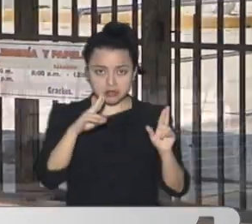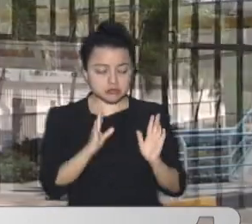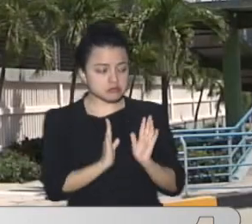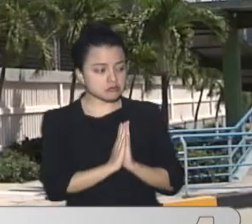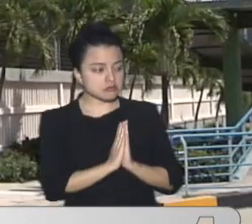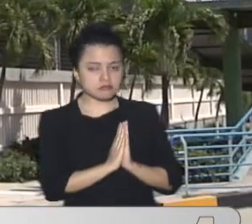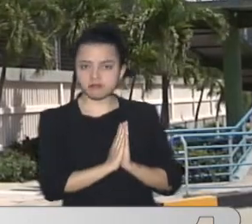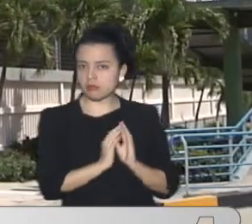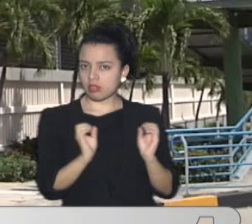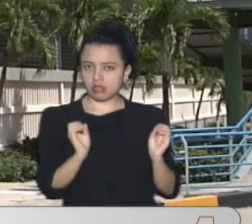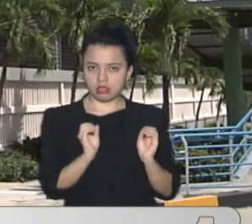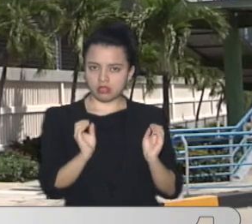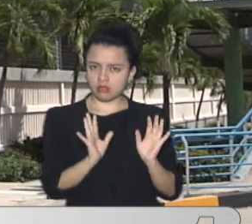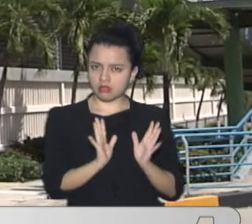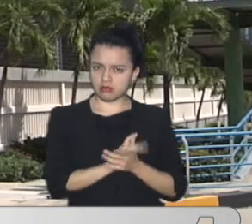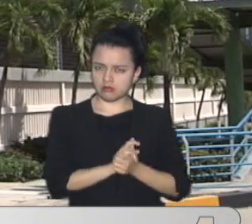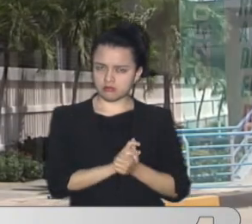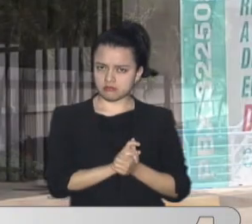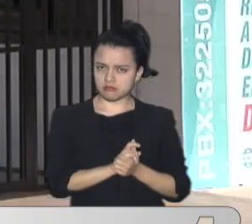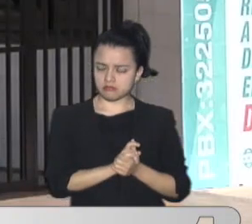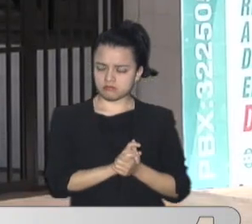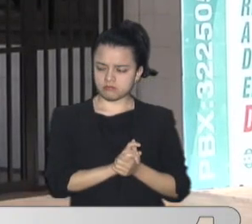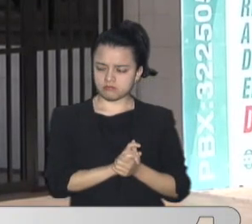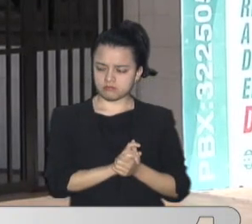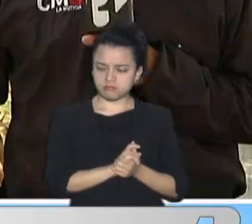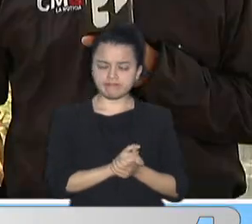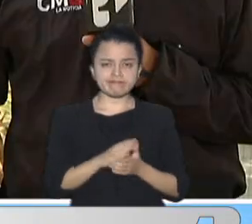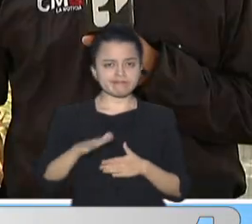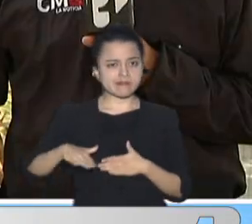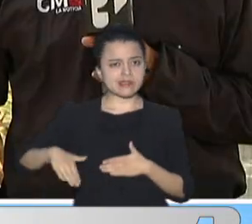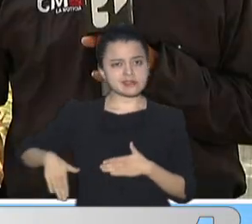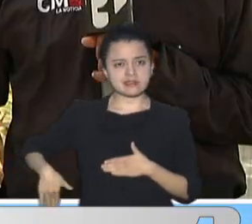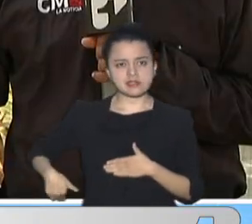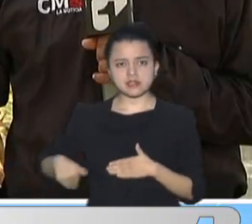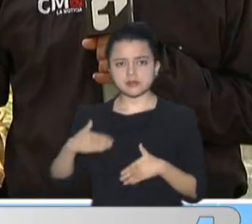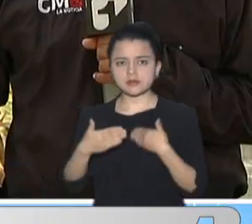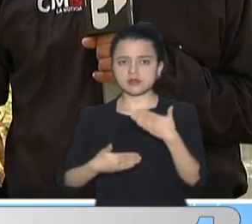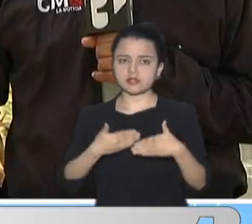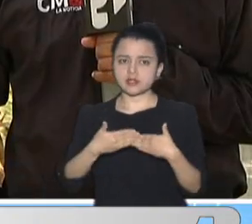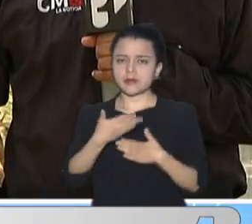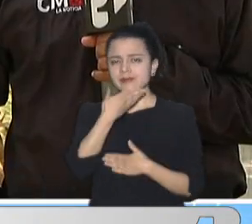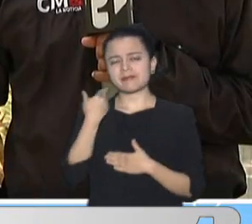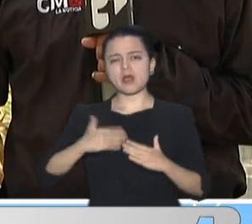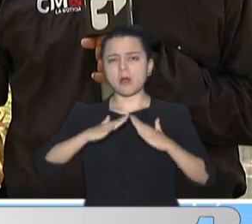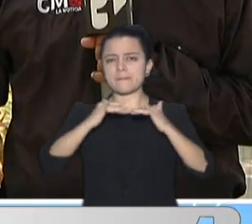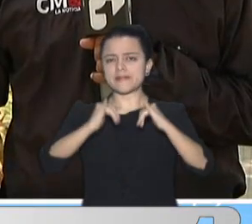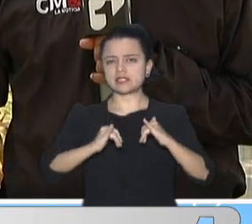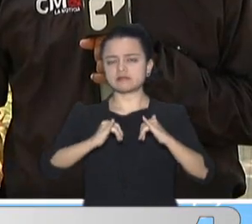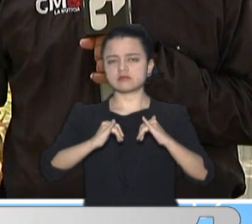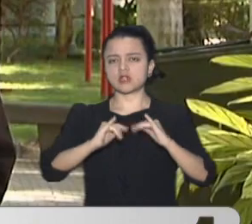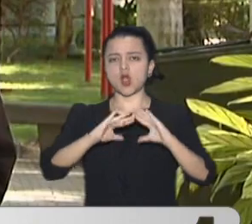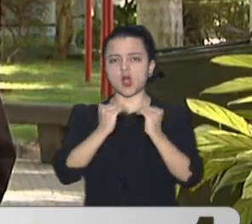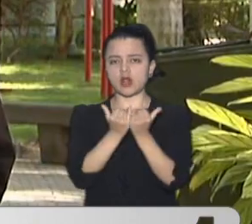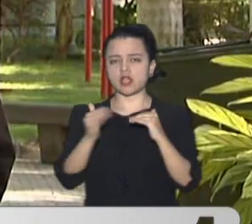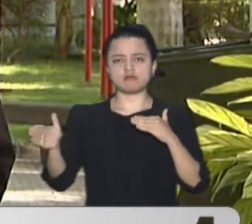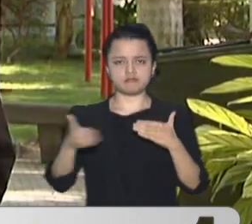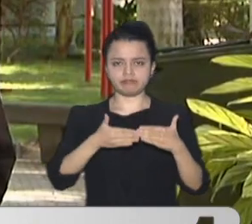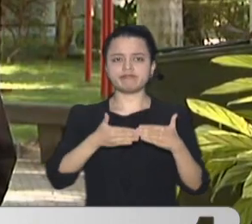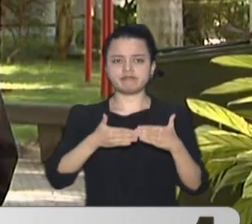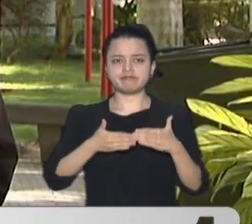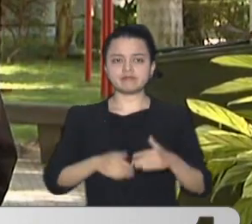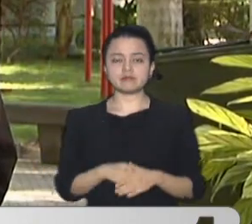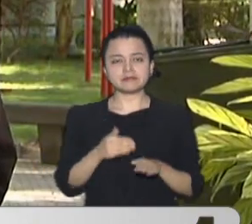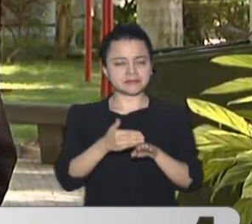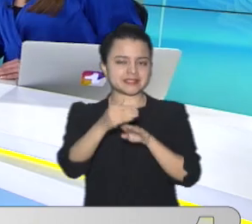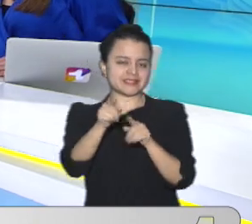estaban Fuera de la actividad Académica Y por ello Se procedió A declarar El colegio En cuarentena Más adelante Luisa Tendremos